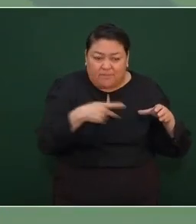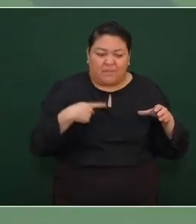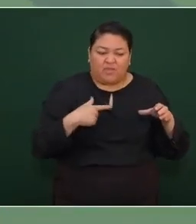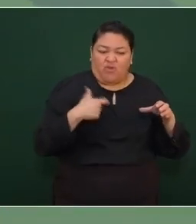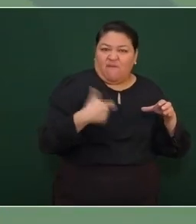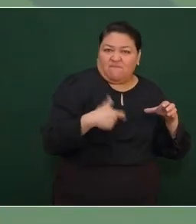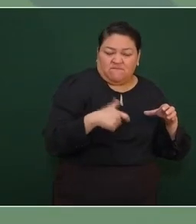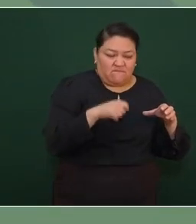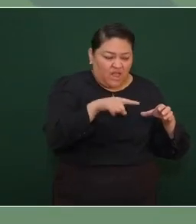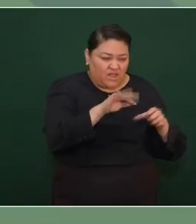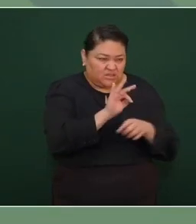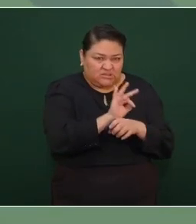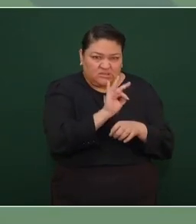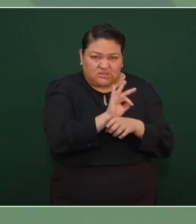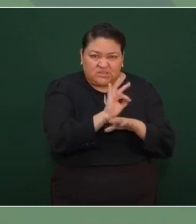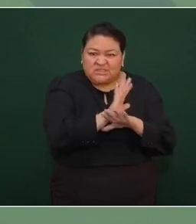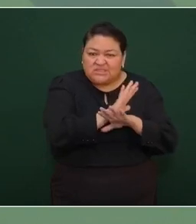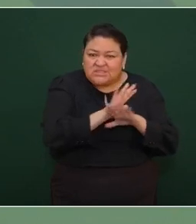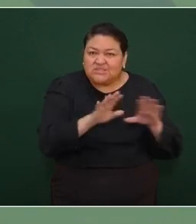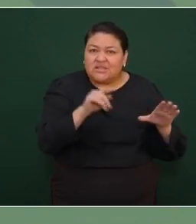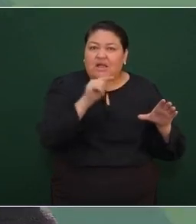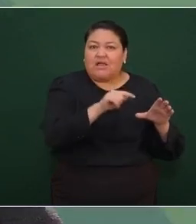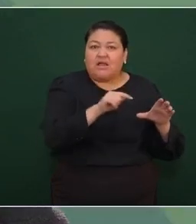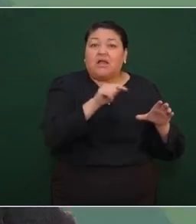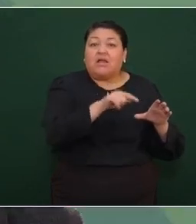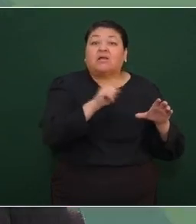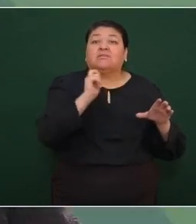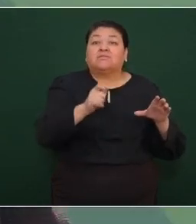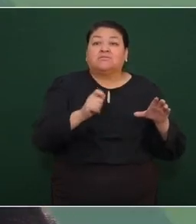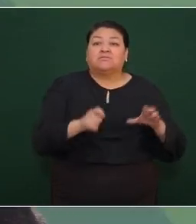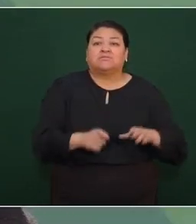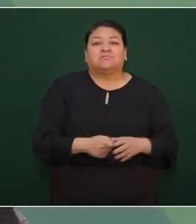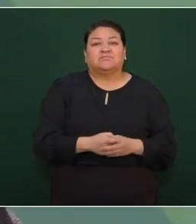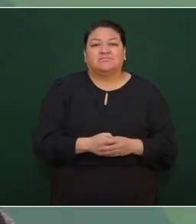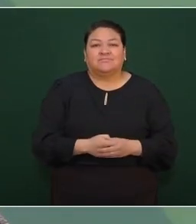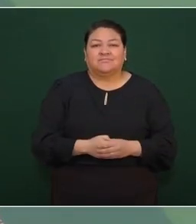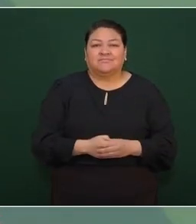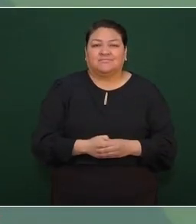ricos, la democracia es el gobierno del pueblo,